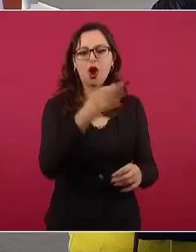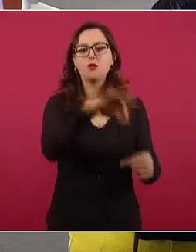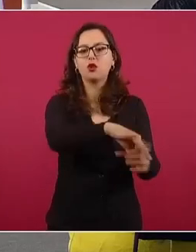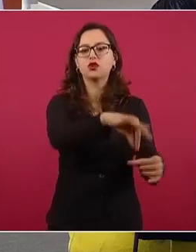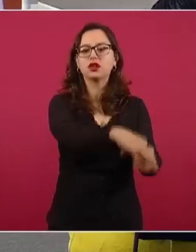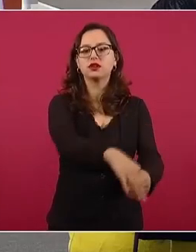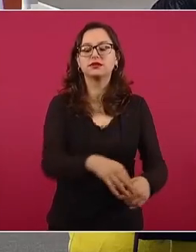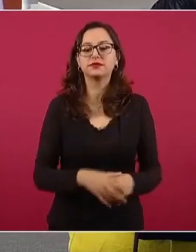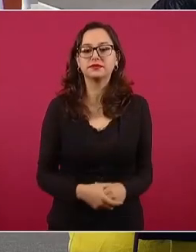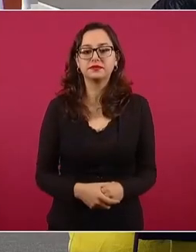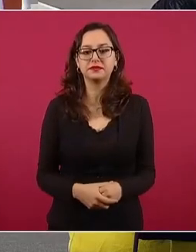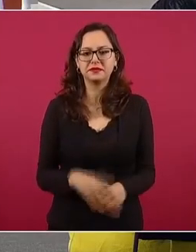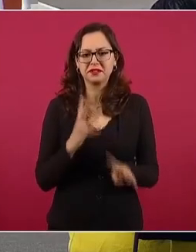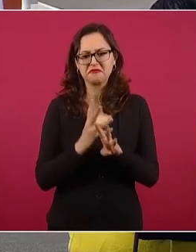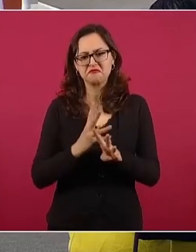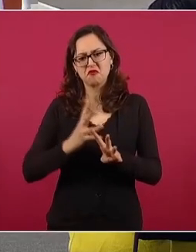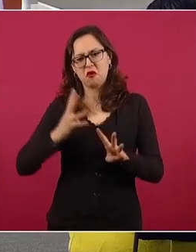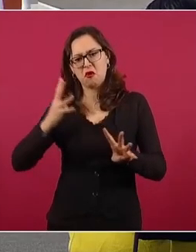horas